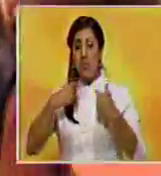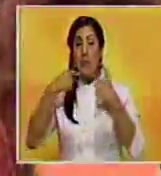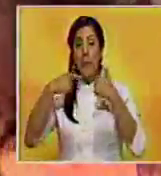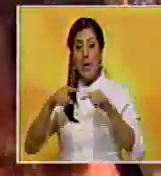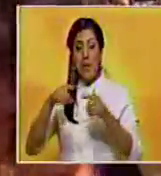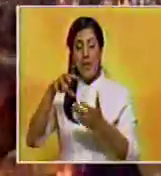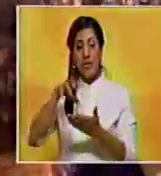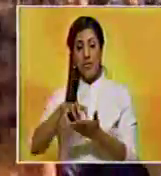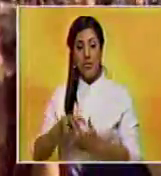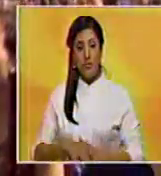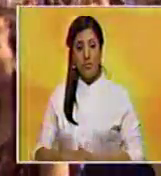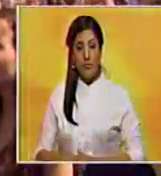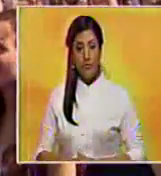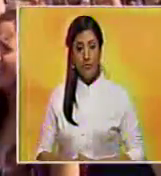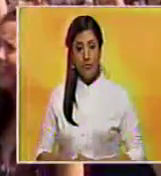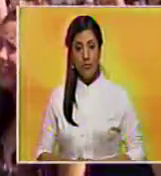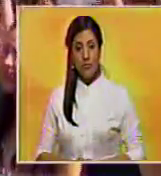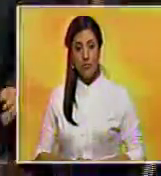pierden su estatus.